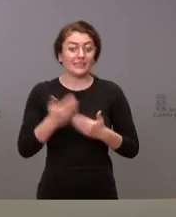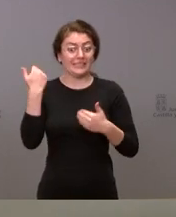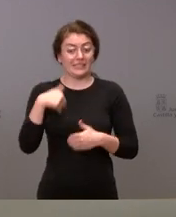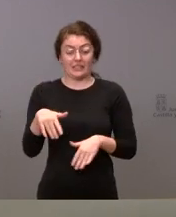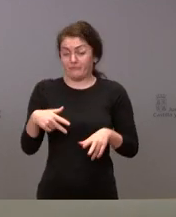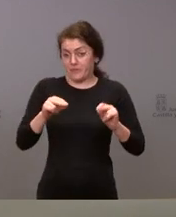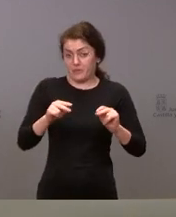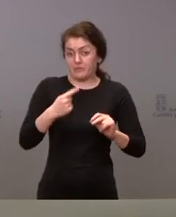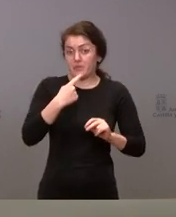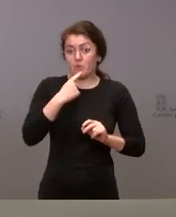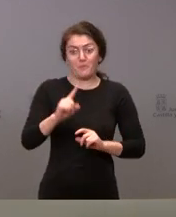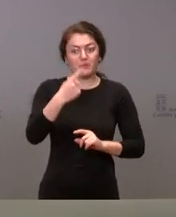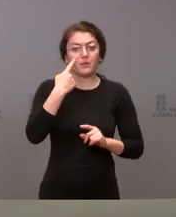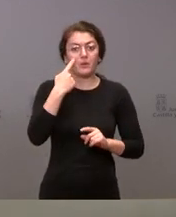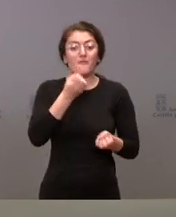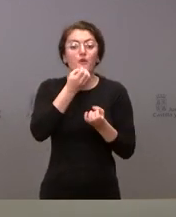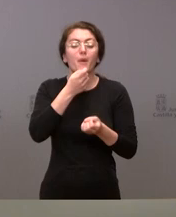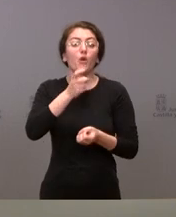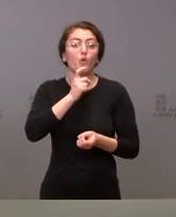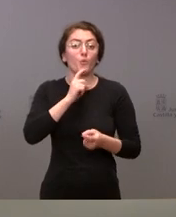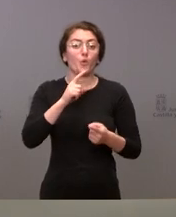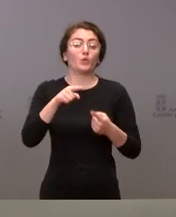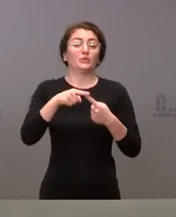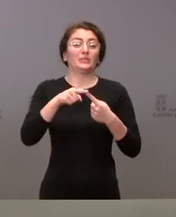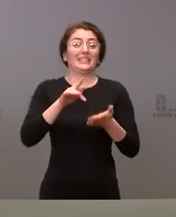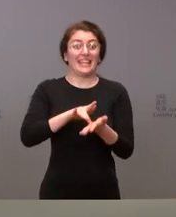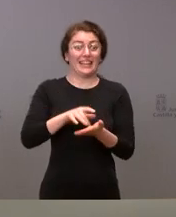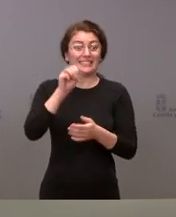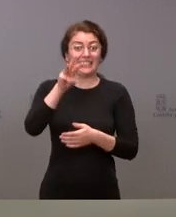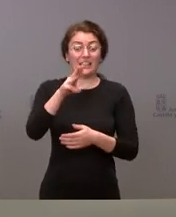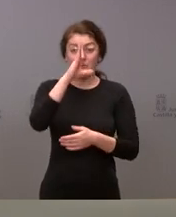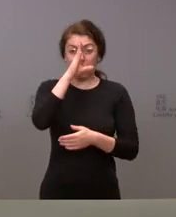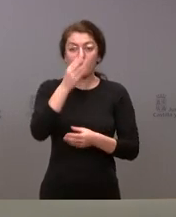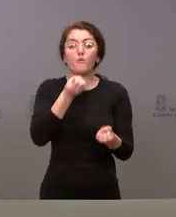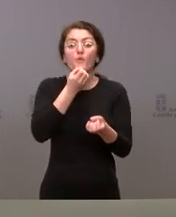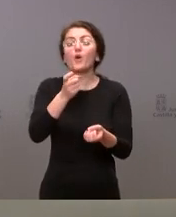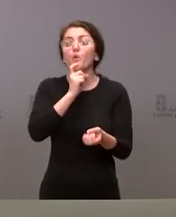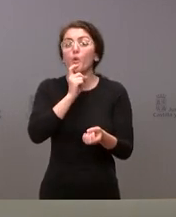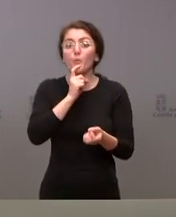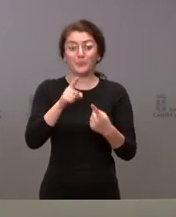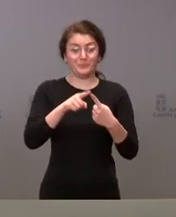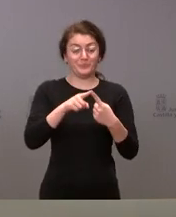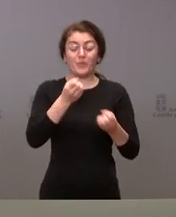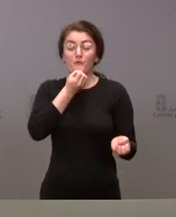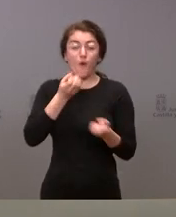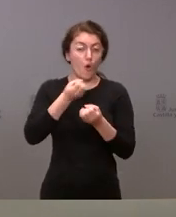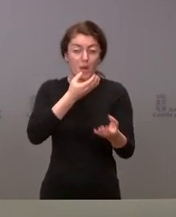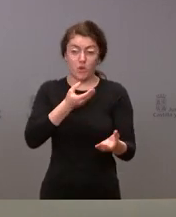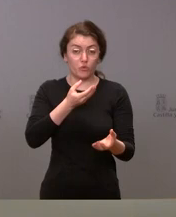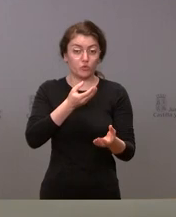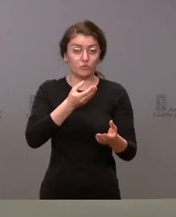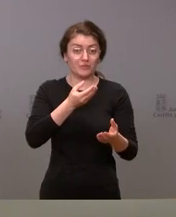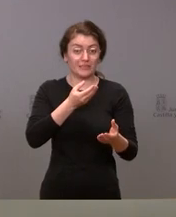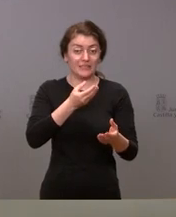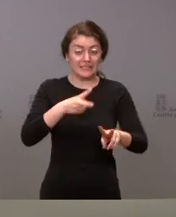primer lugar, indicándoles cómo vamos a informar el 13 de febrero en la jornada electoral. Toda la información en relación con